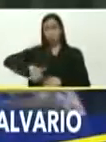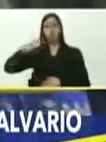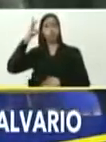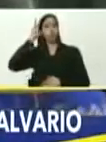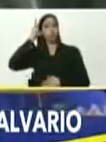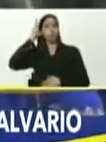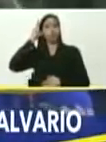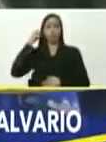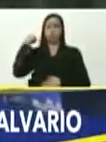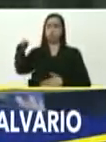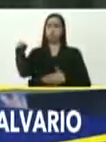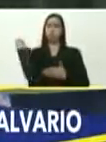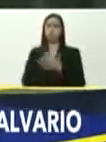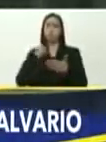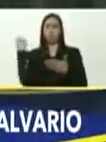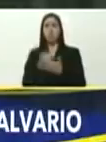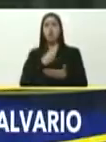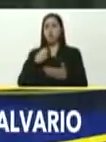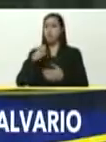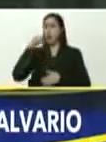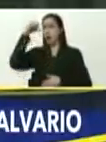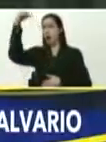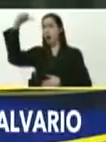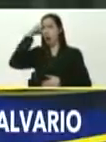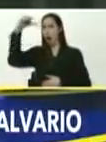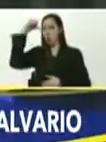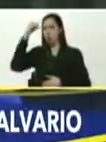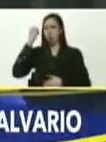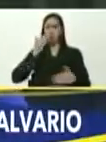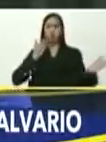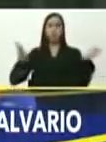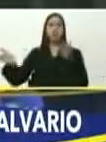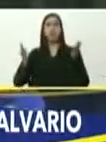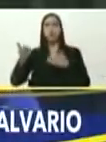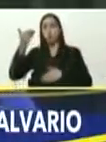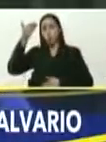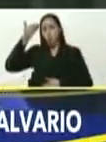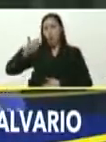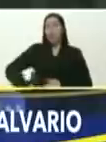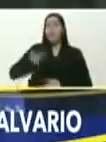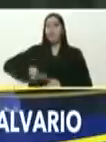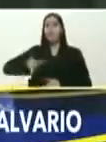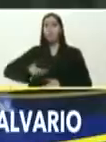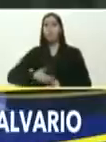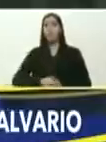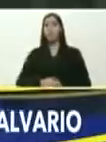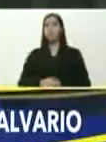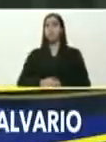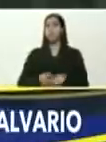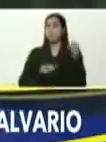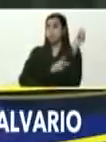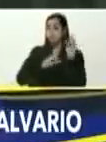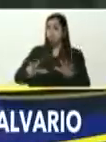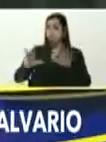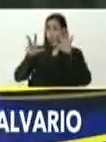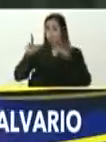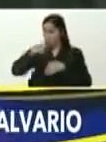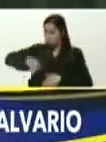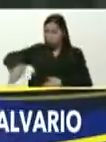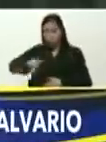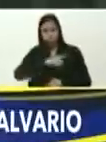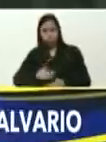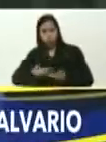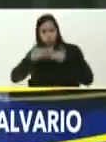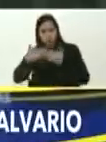a pelear, por el agua, por el servicio fundamental, de estas ocho parroquias, aquí no nos